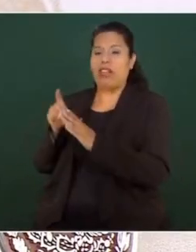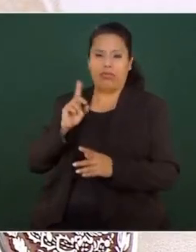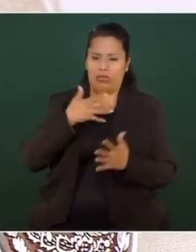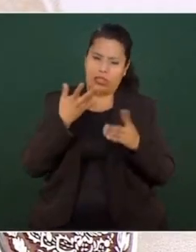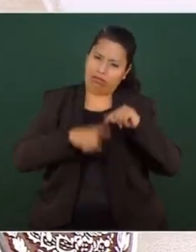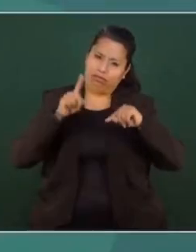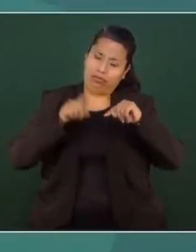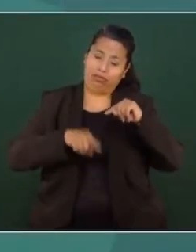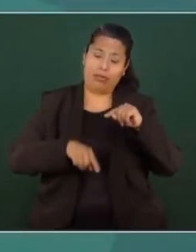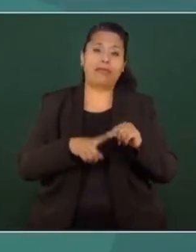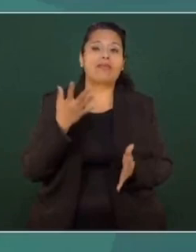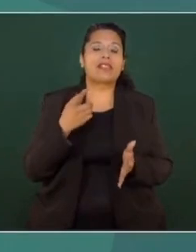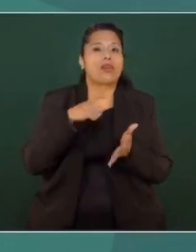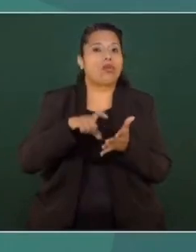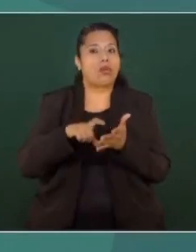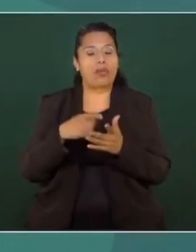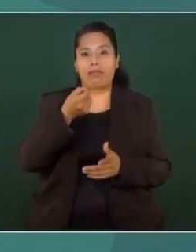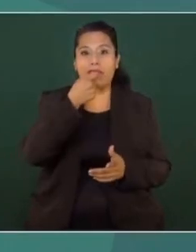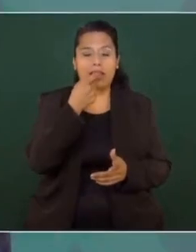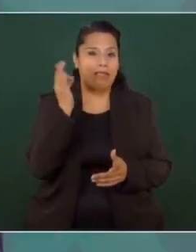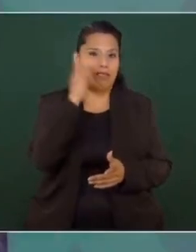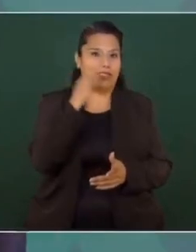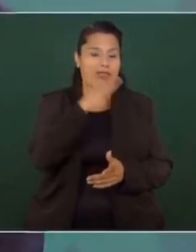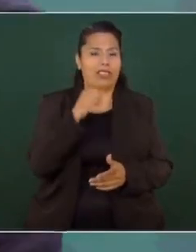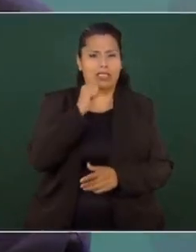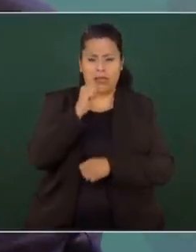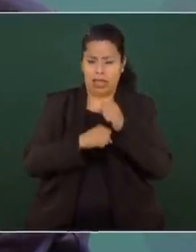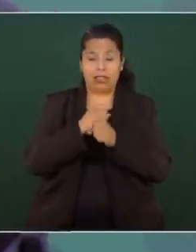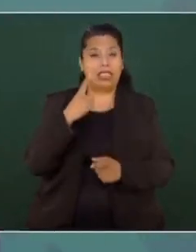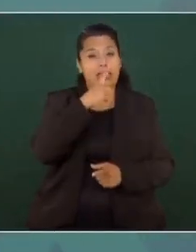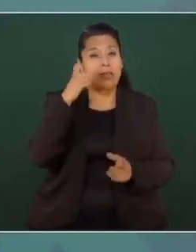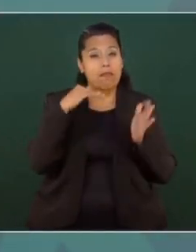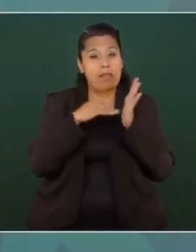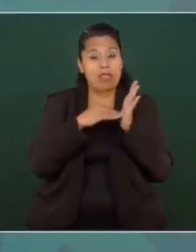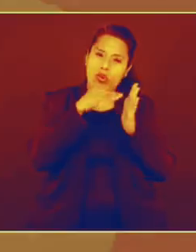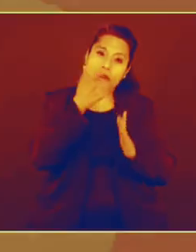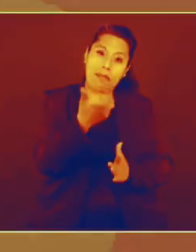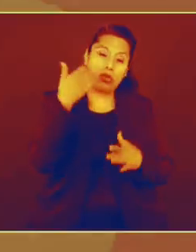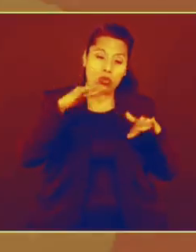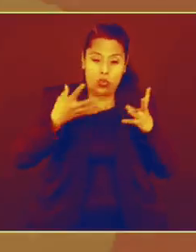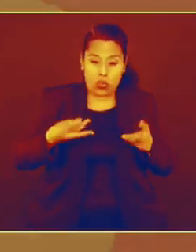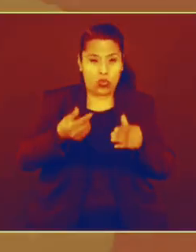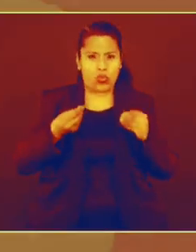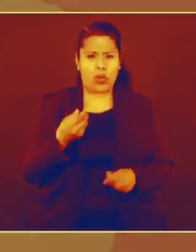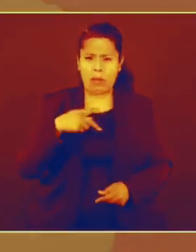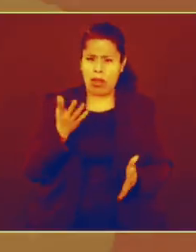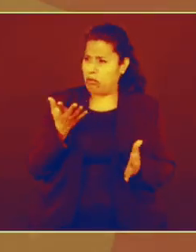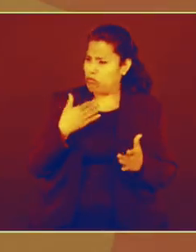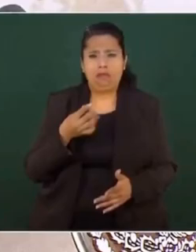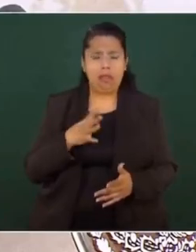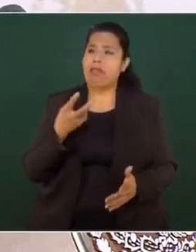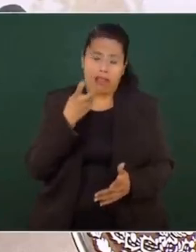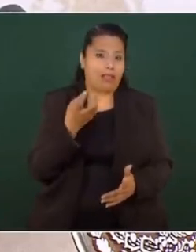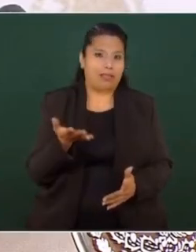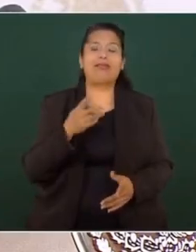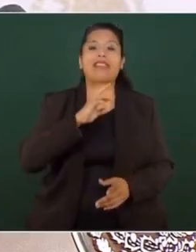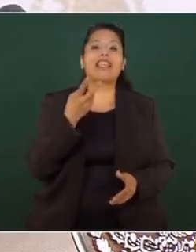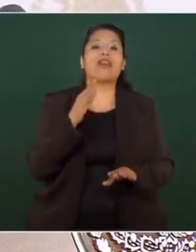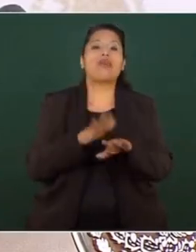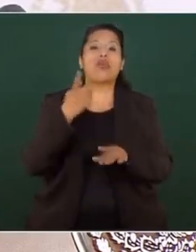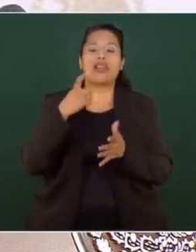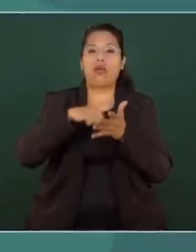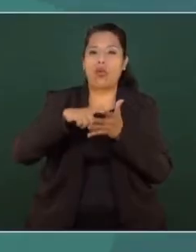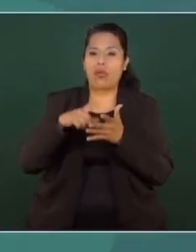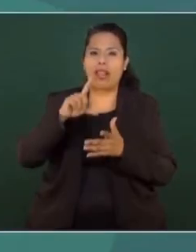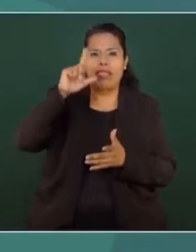más en la compra de medicamentos, cada año eran 100 mil millones de pesos, y no había abasto, y compraban a